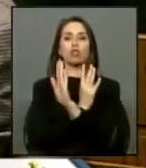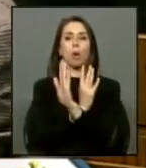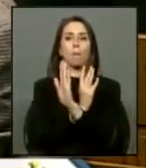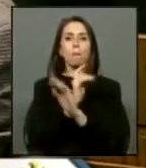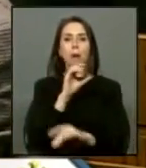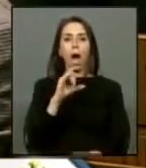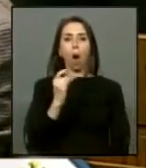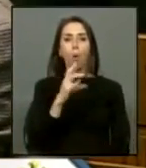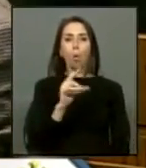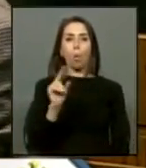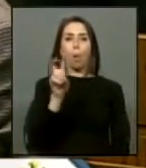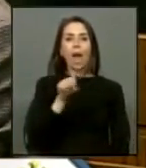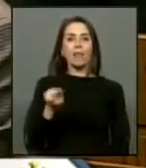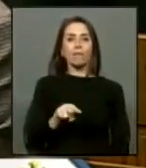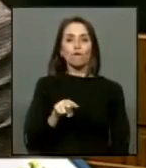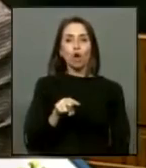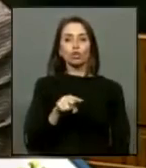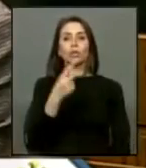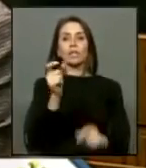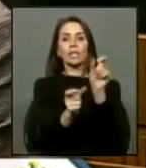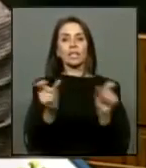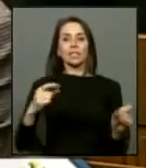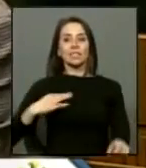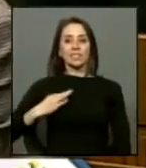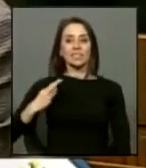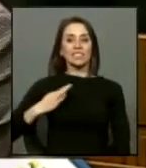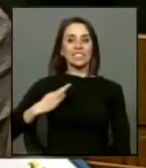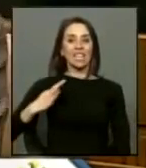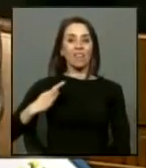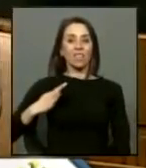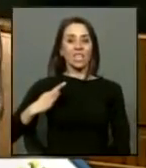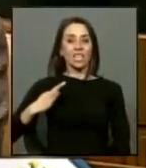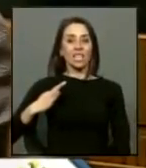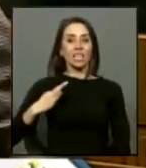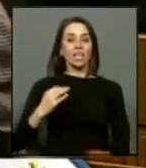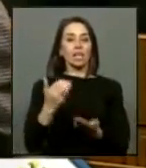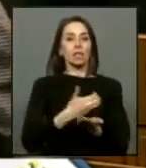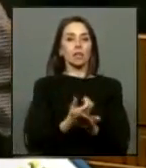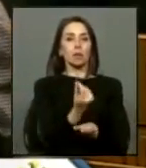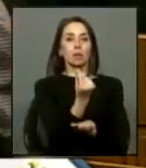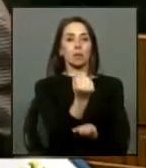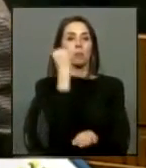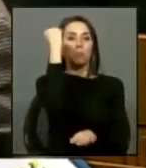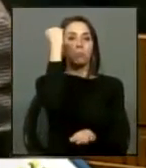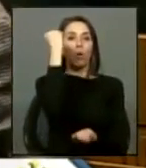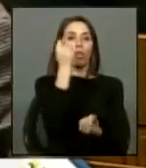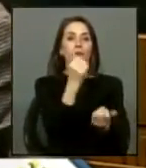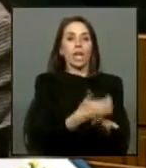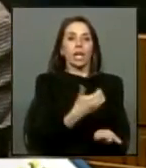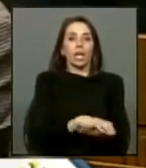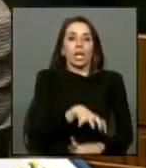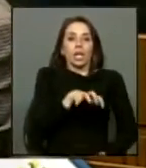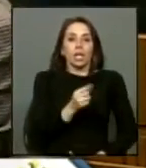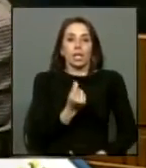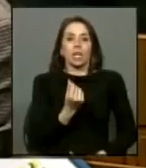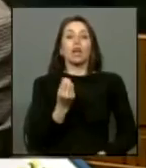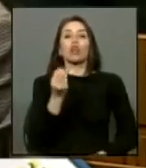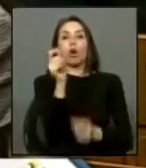sombra de los cuervos fue como civiles se hicieron del poder económico como civiles